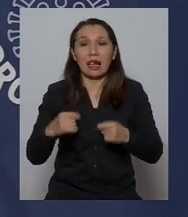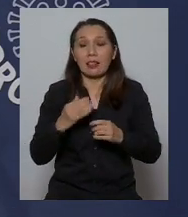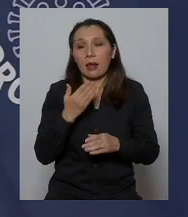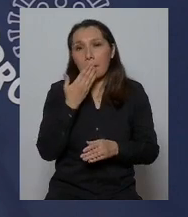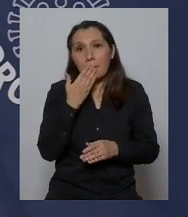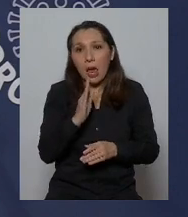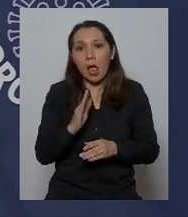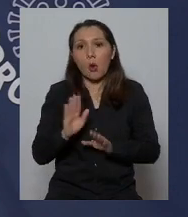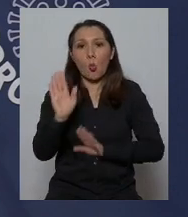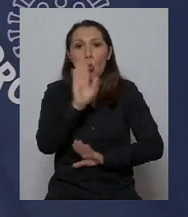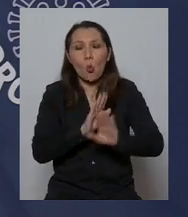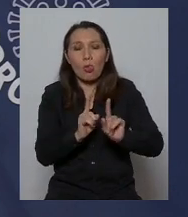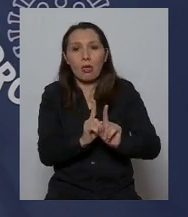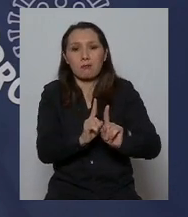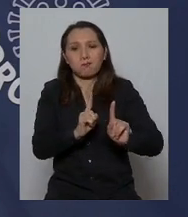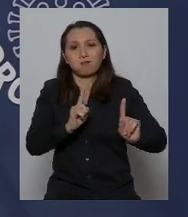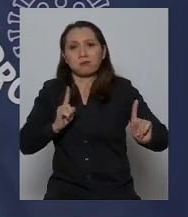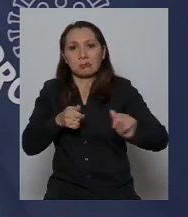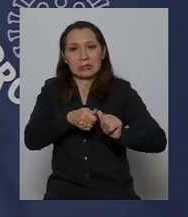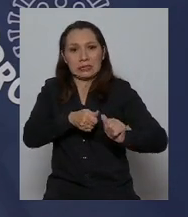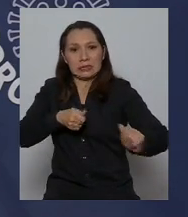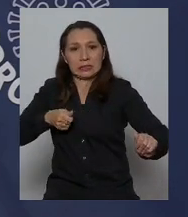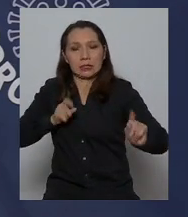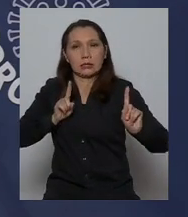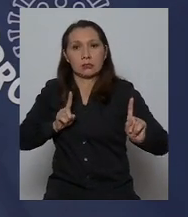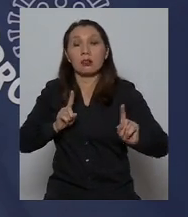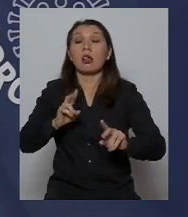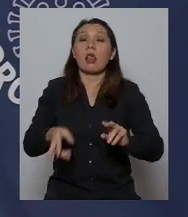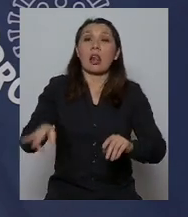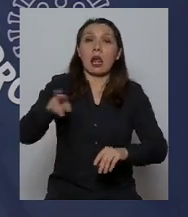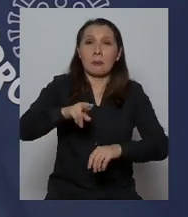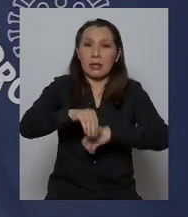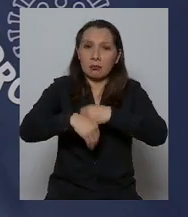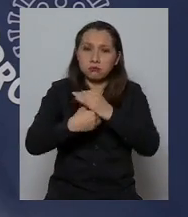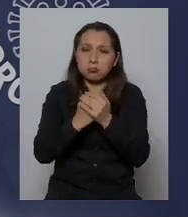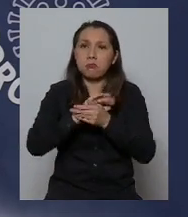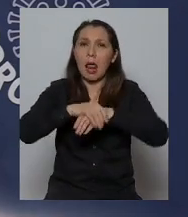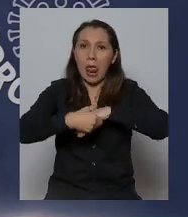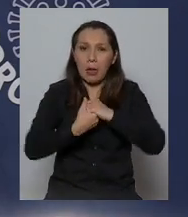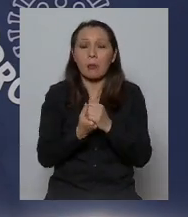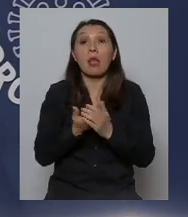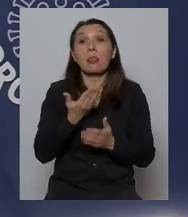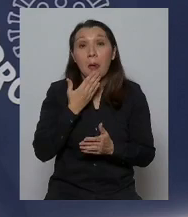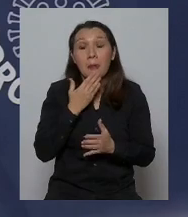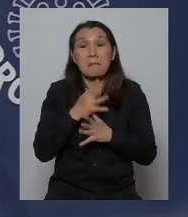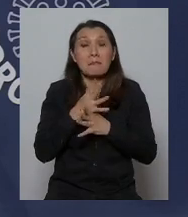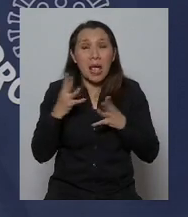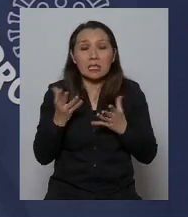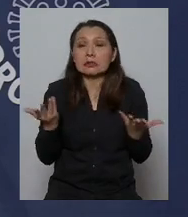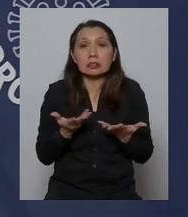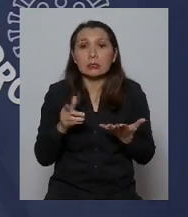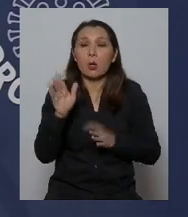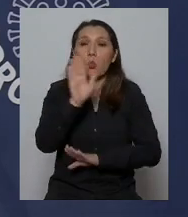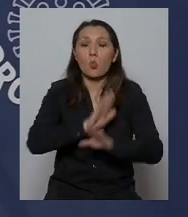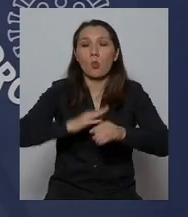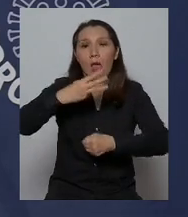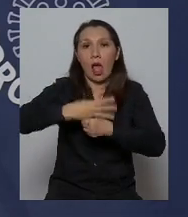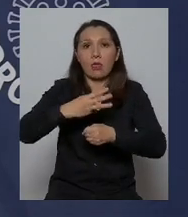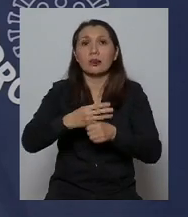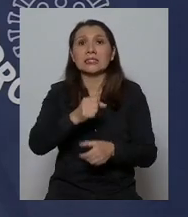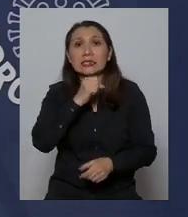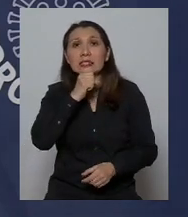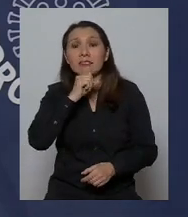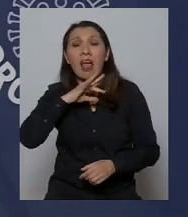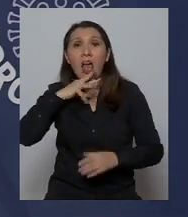mantener ese distanciamiento social el lavado de manos y sobre todo cuidar a los adultos mayores son